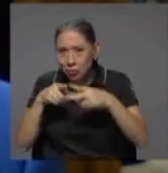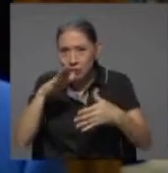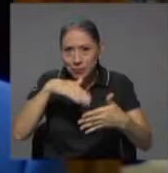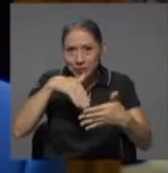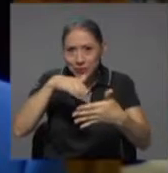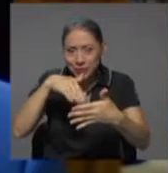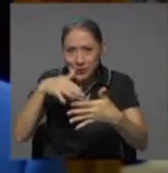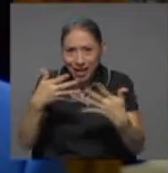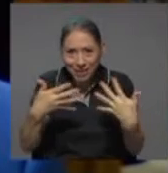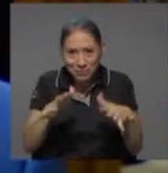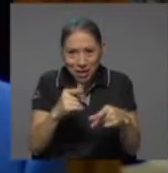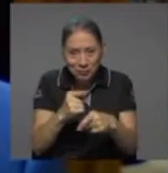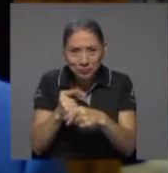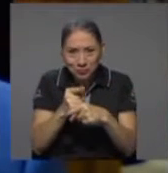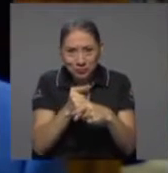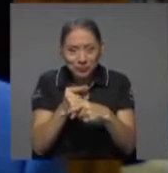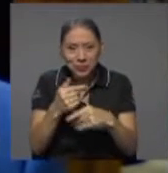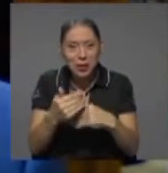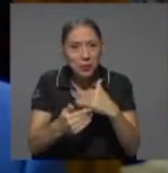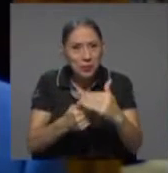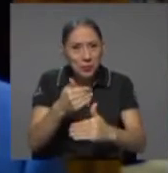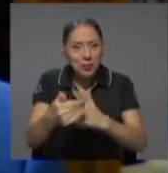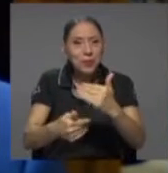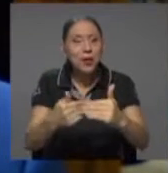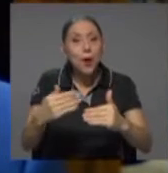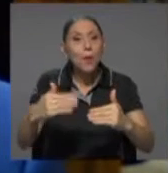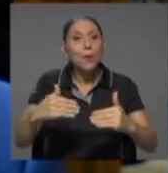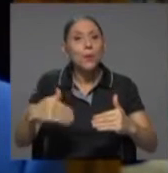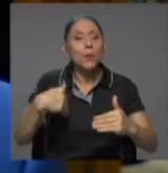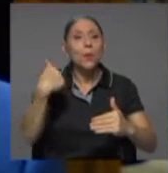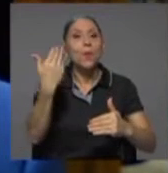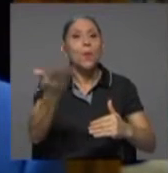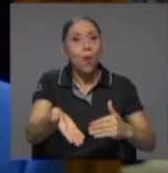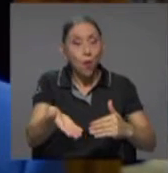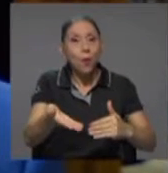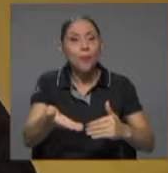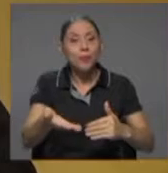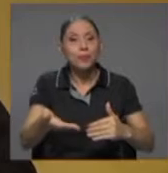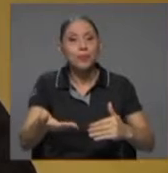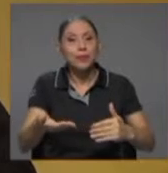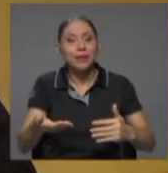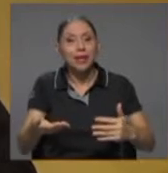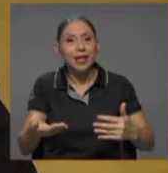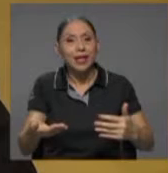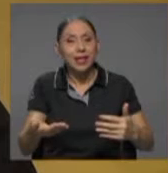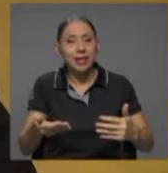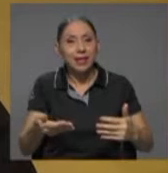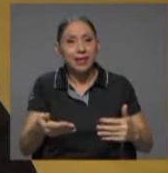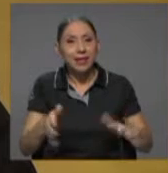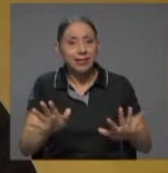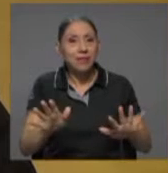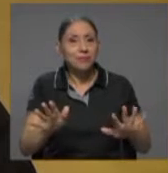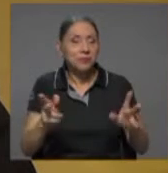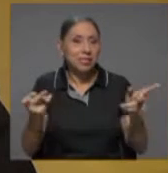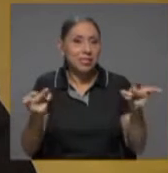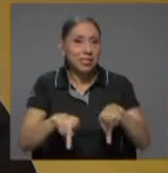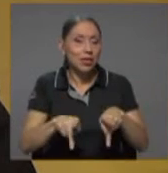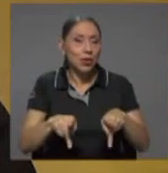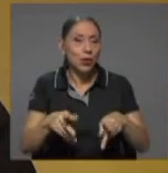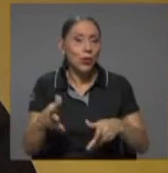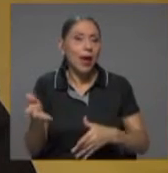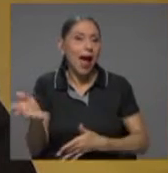y posteriormente, y a partir de eso, se dio algo